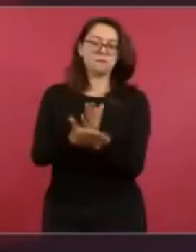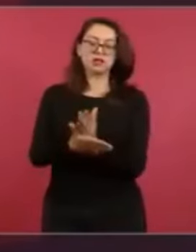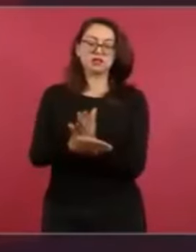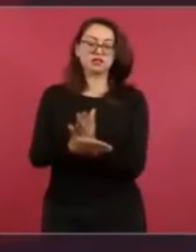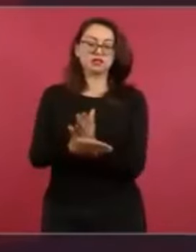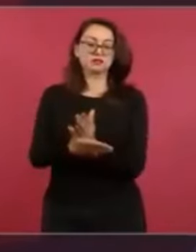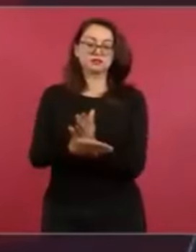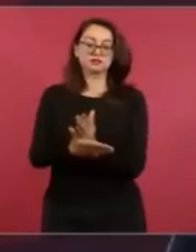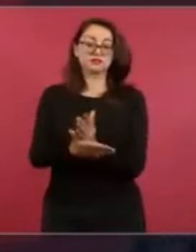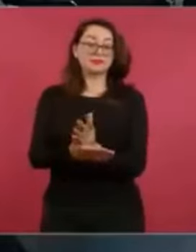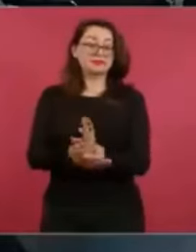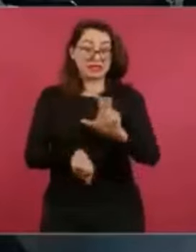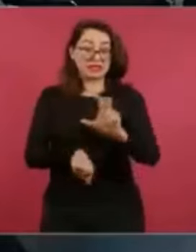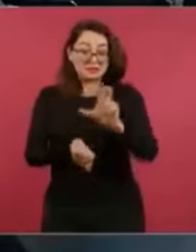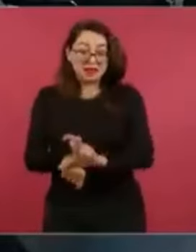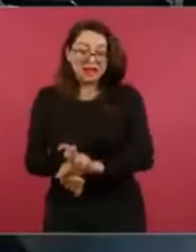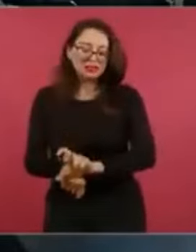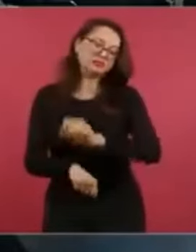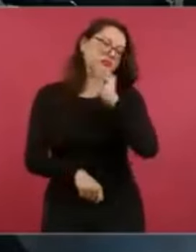Ni machismo.